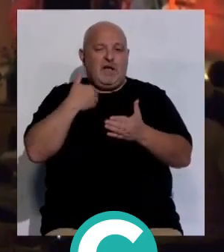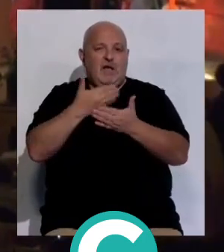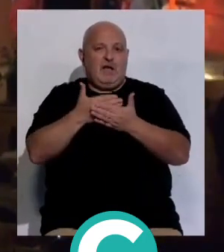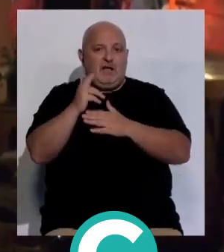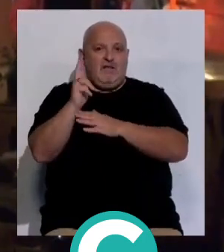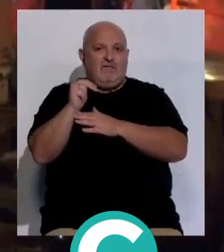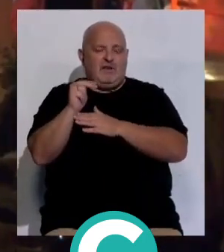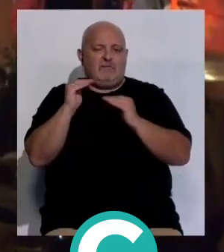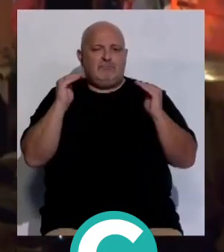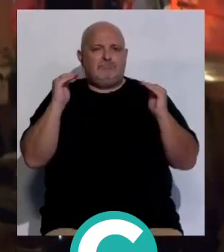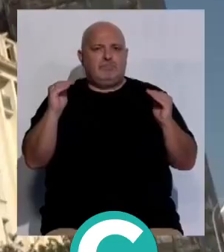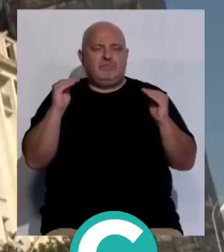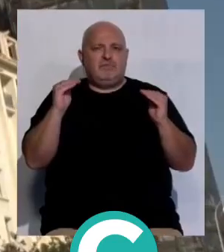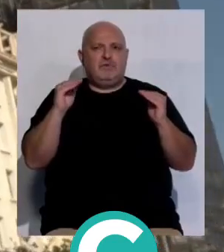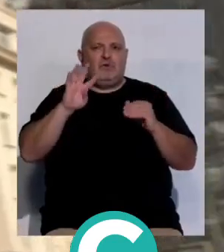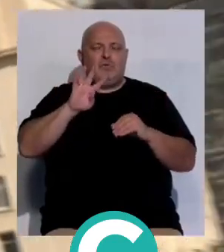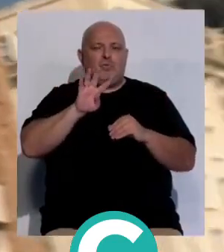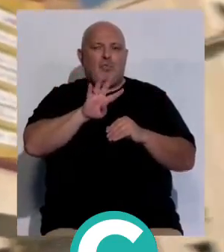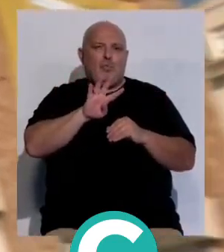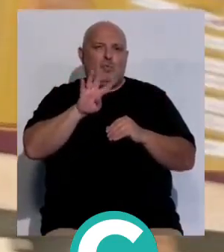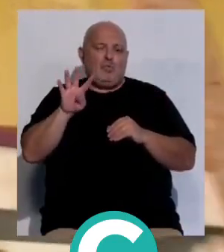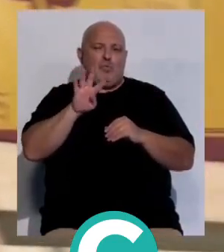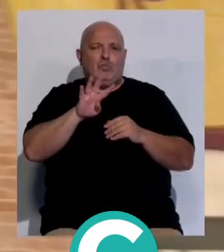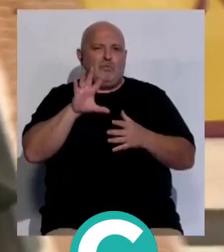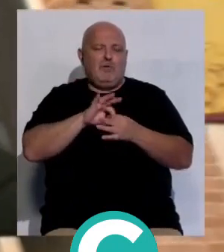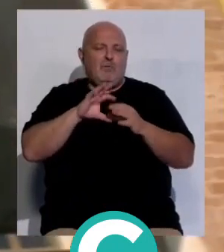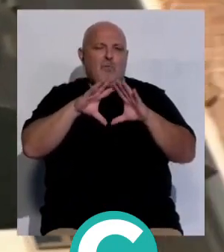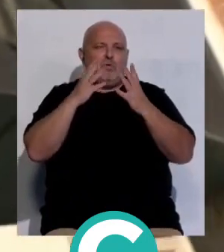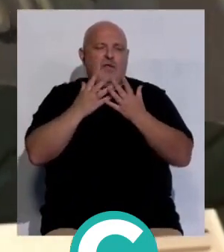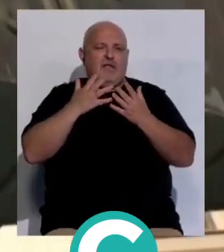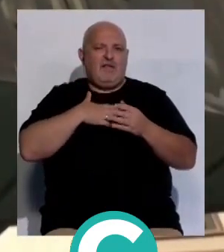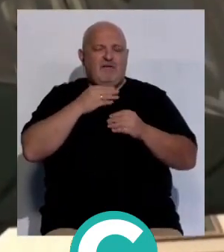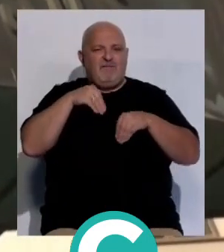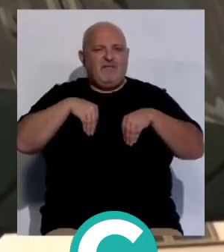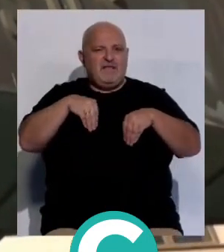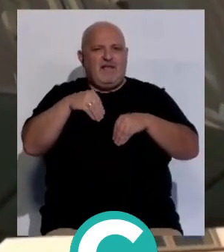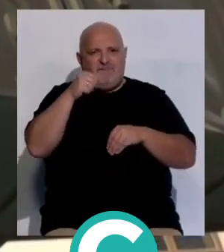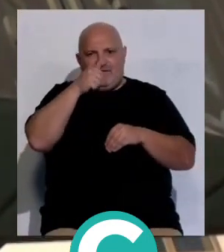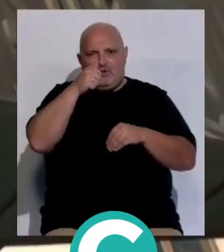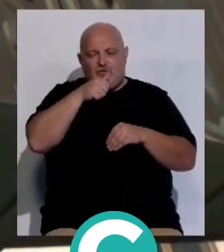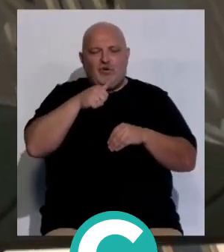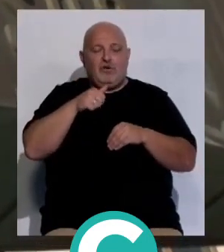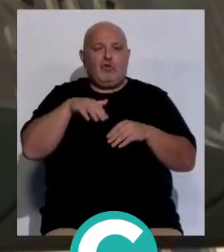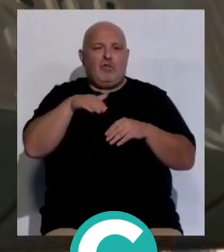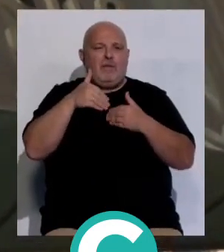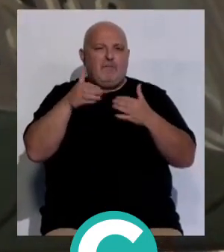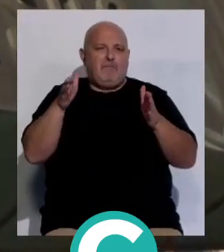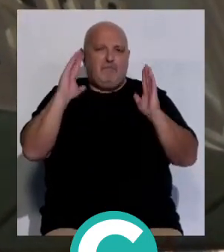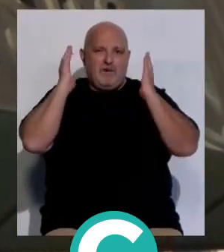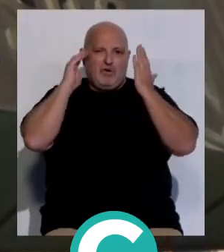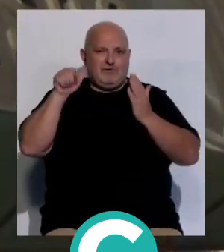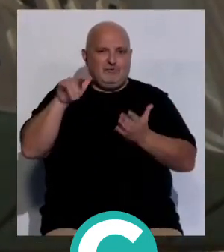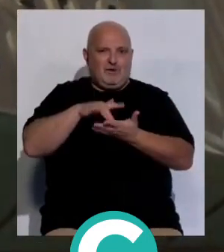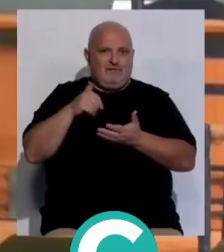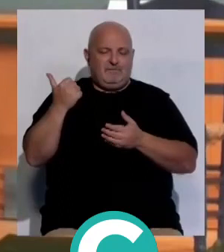próximo viernes acoge el 44º Congreso Mundial de la Viña y el Vino, inaugurado en el Palacio de Congresos de